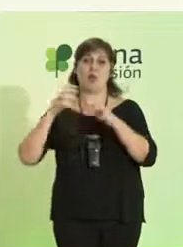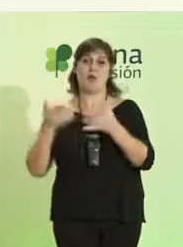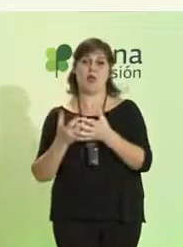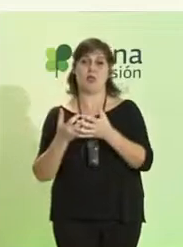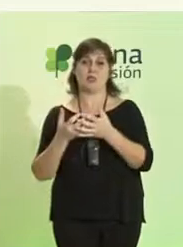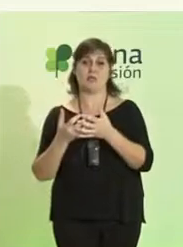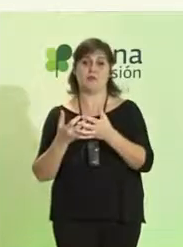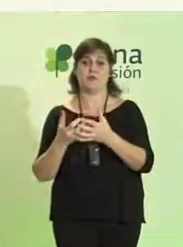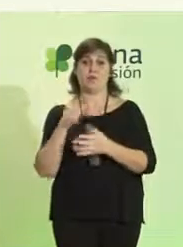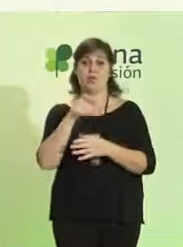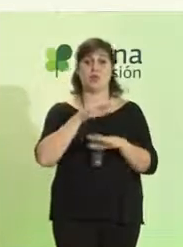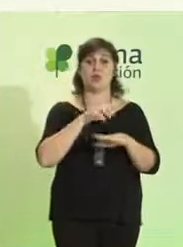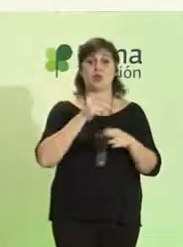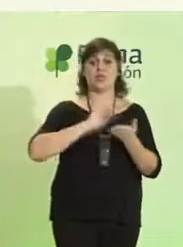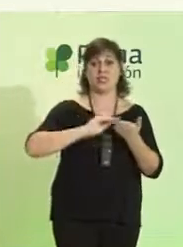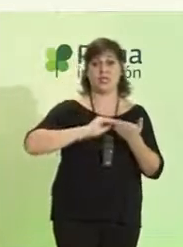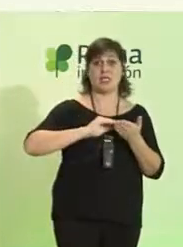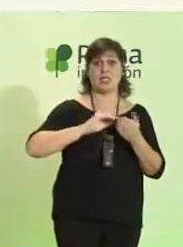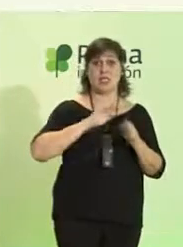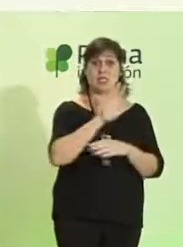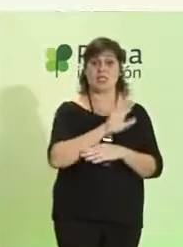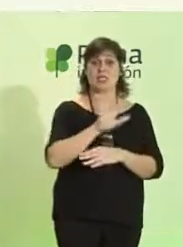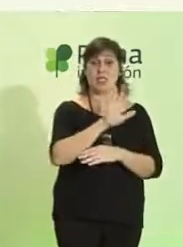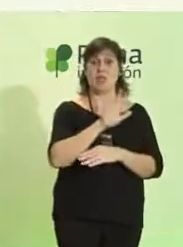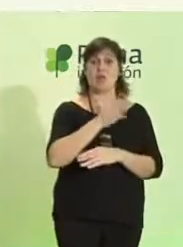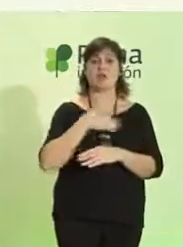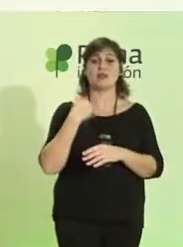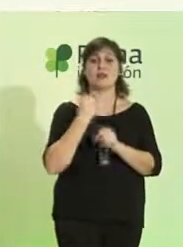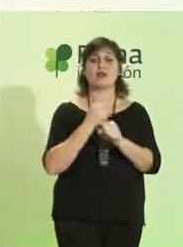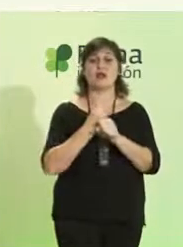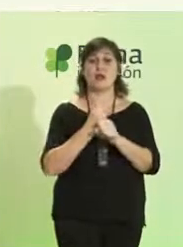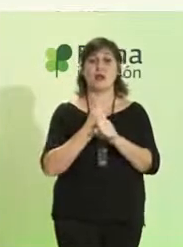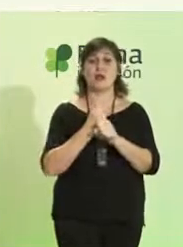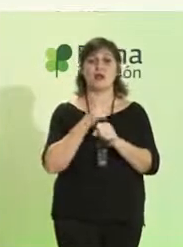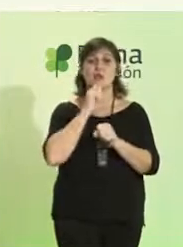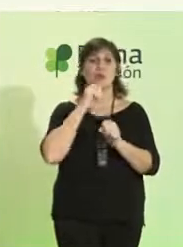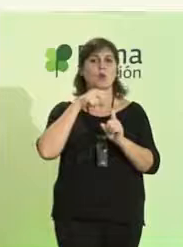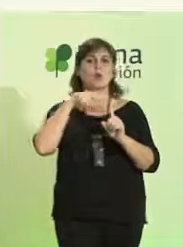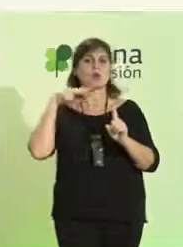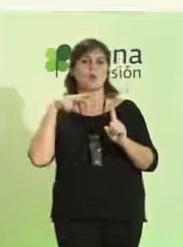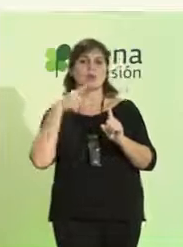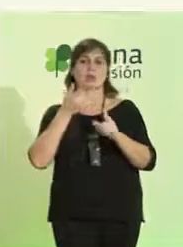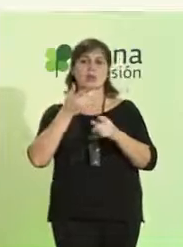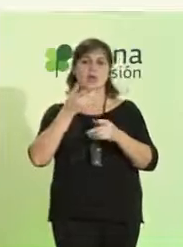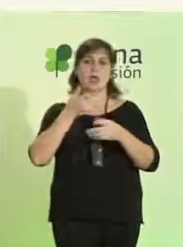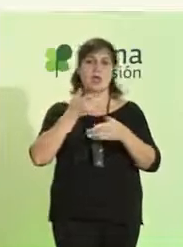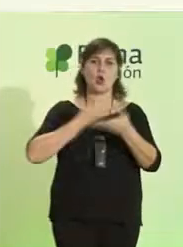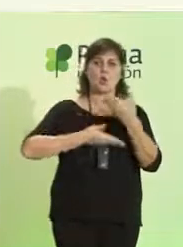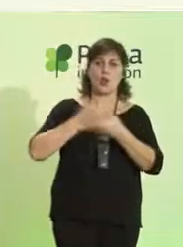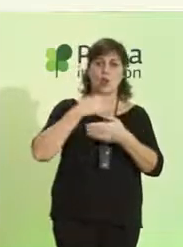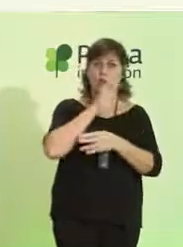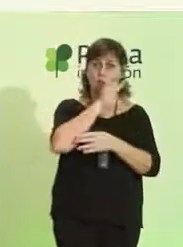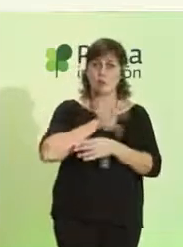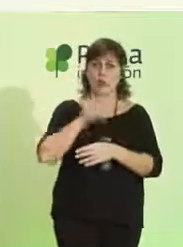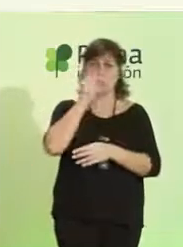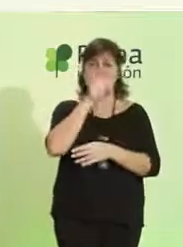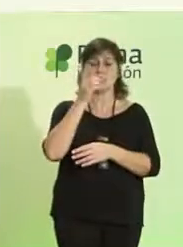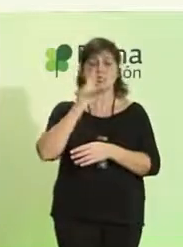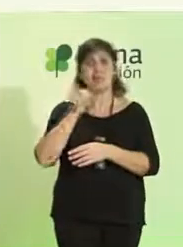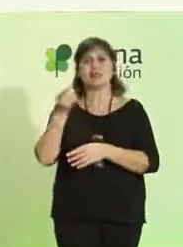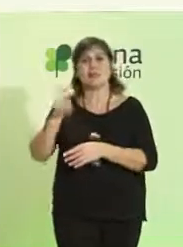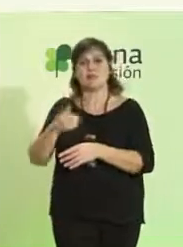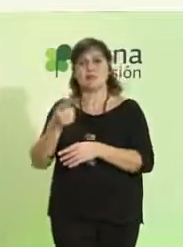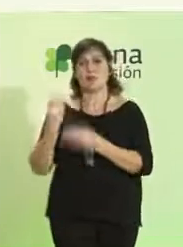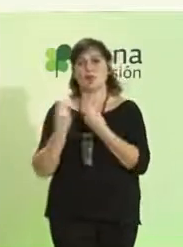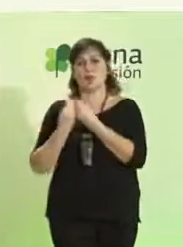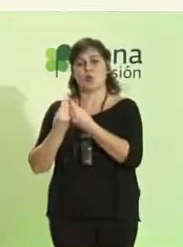porque es una Secretaría de Estado que quiere trabajar no solamente desde el punto de vista de la cooperación entre los estados, sino de trabajar